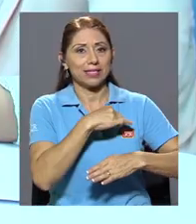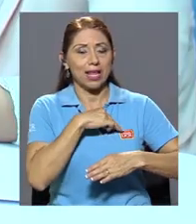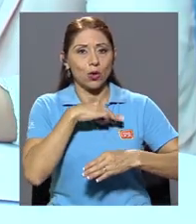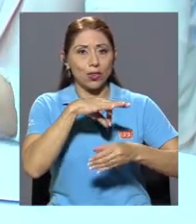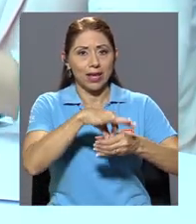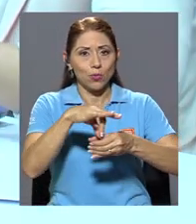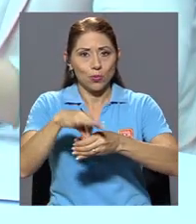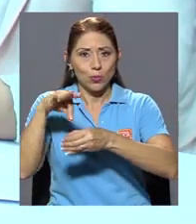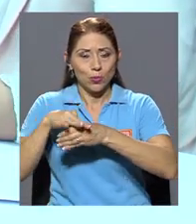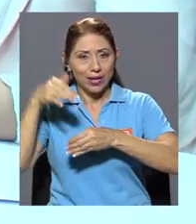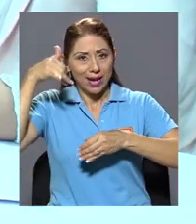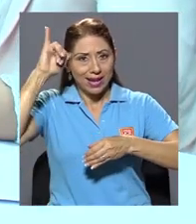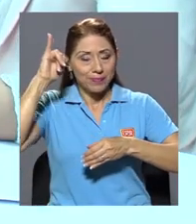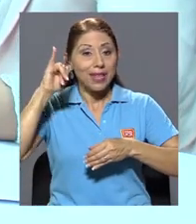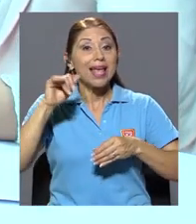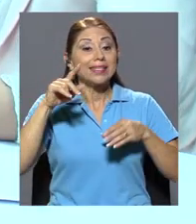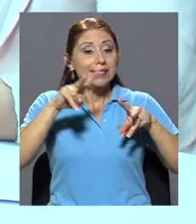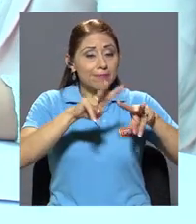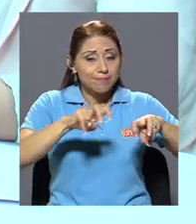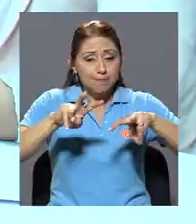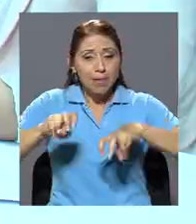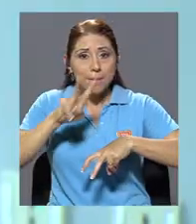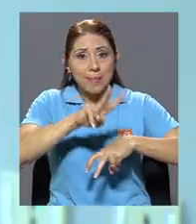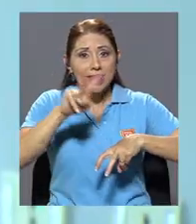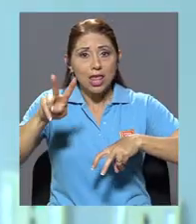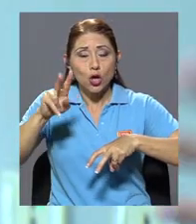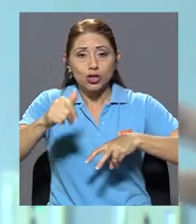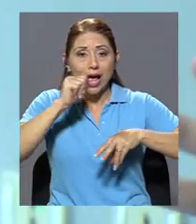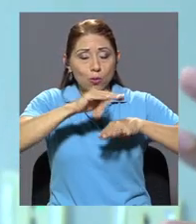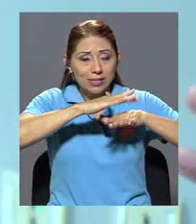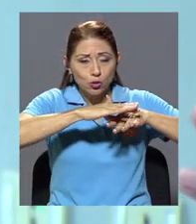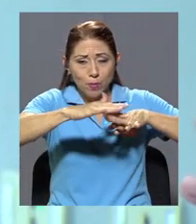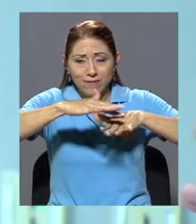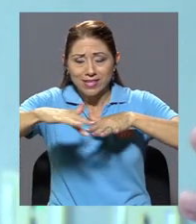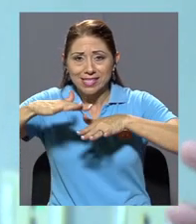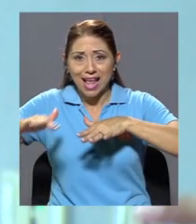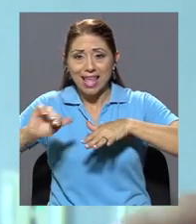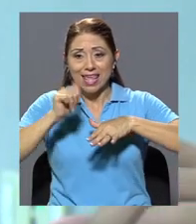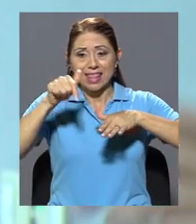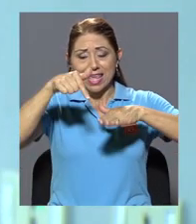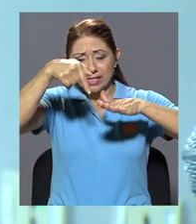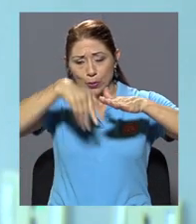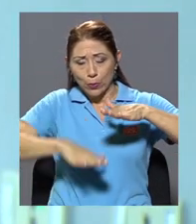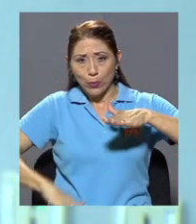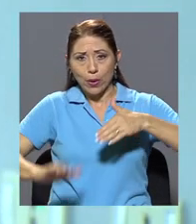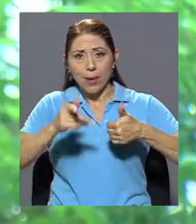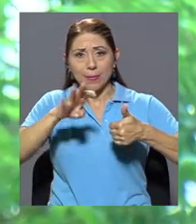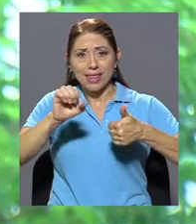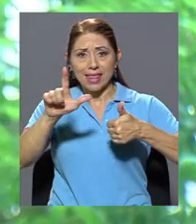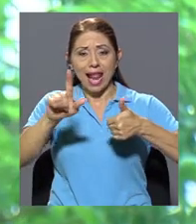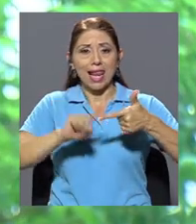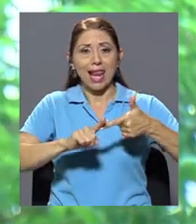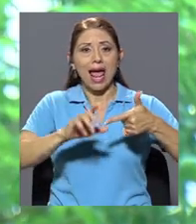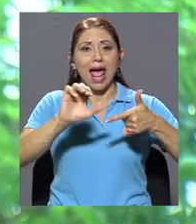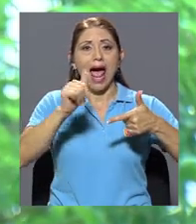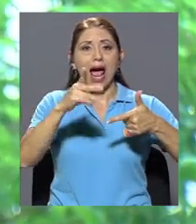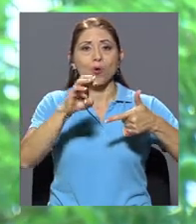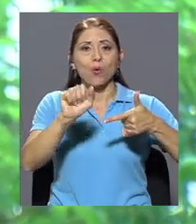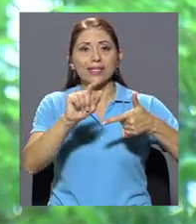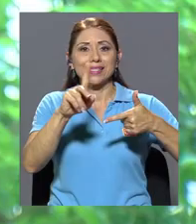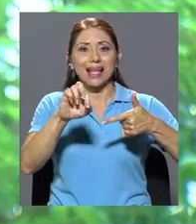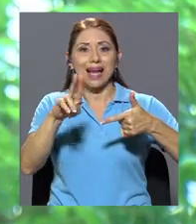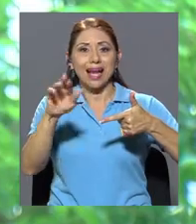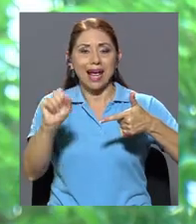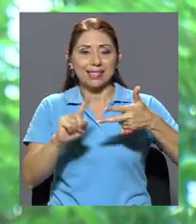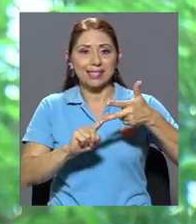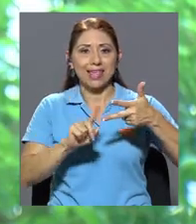analizaron 22 sitios de agua superficial y 10 sitios de agua subterránea en los distritos de Pital, Aguasarcas y Venecia de